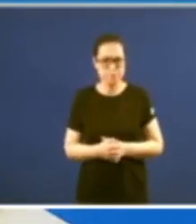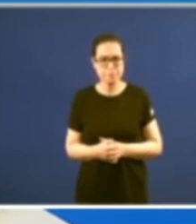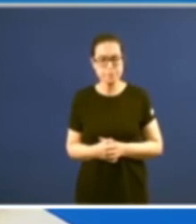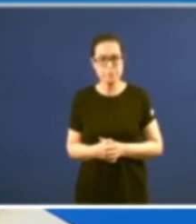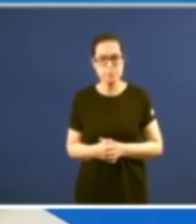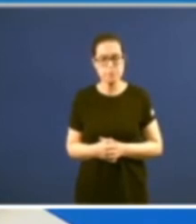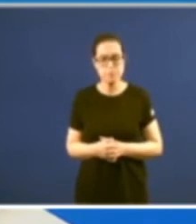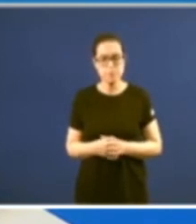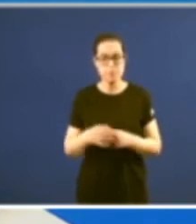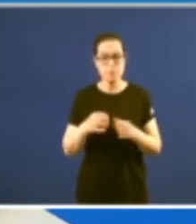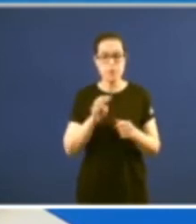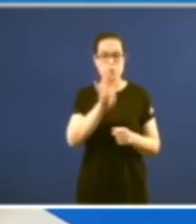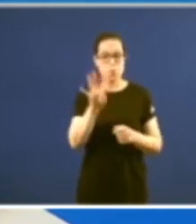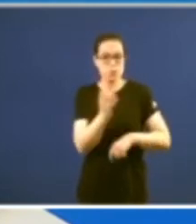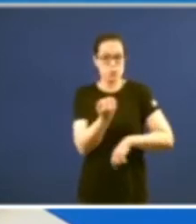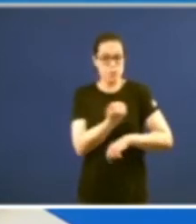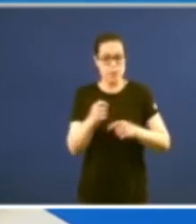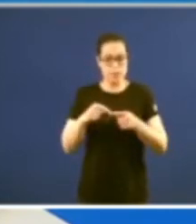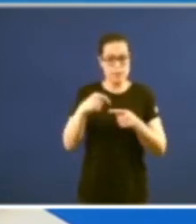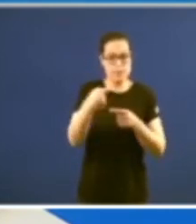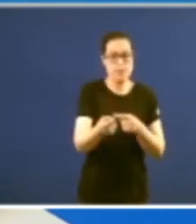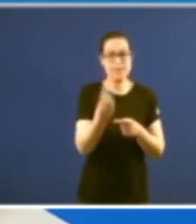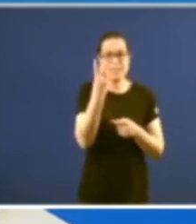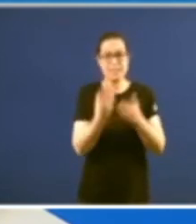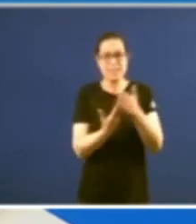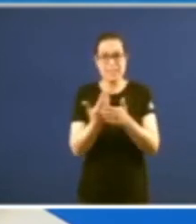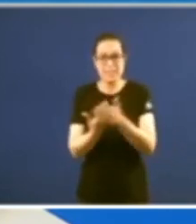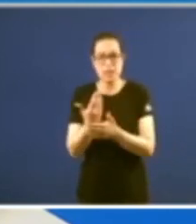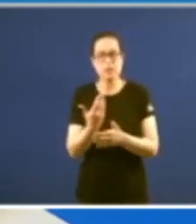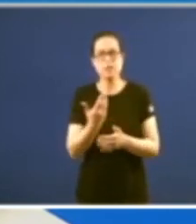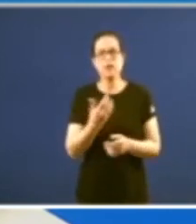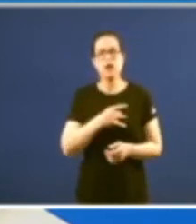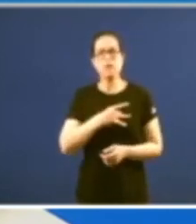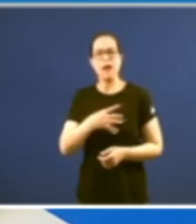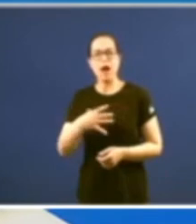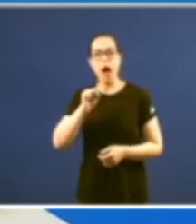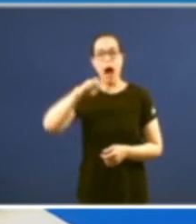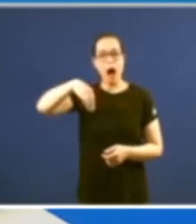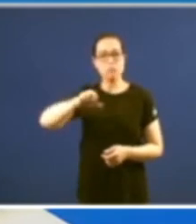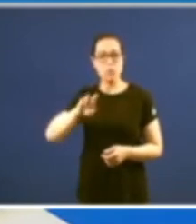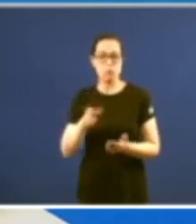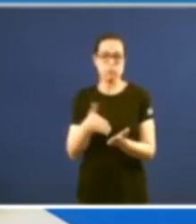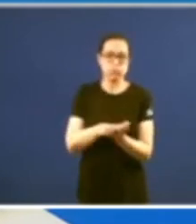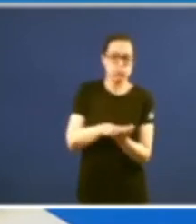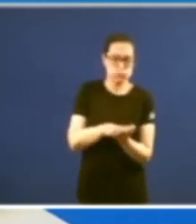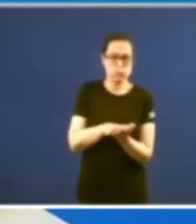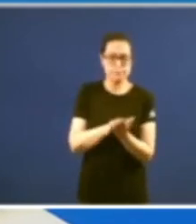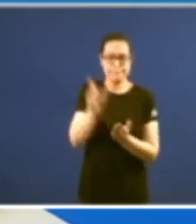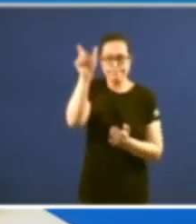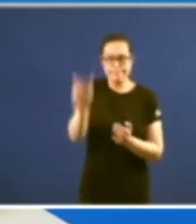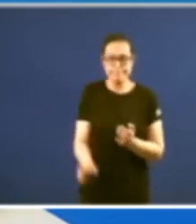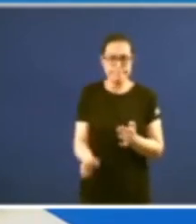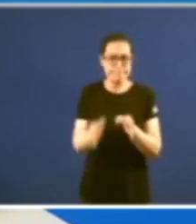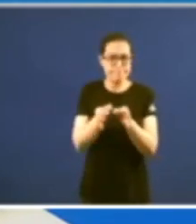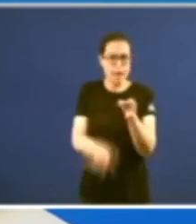Tres días despois da morte de Blanco Amor que non foi capaz non tuvo a suerte de